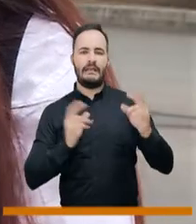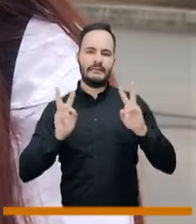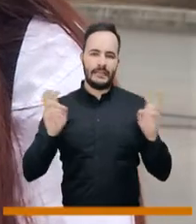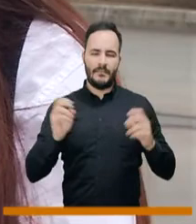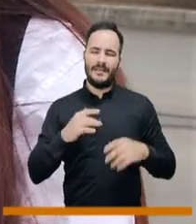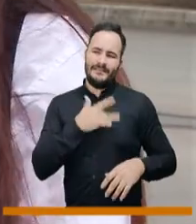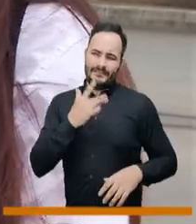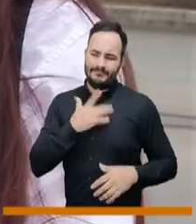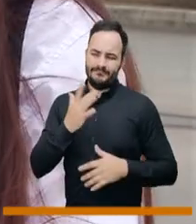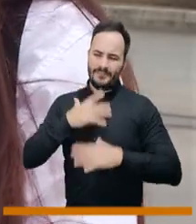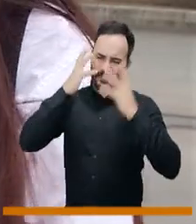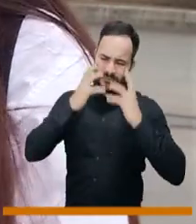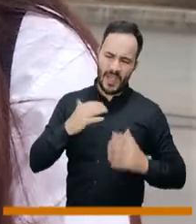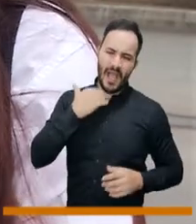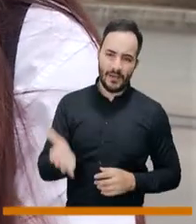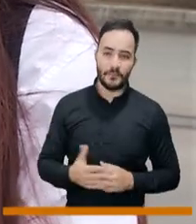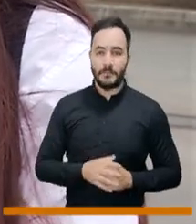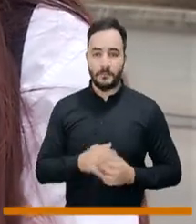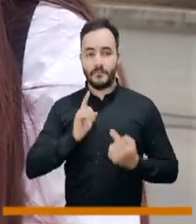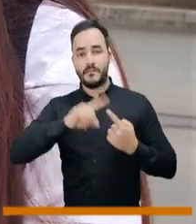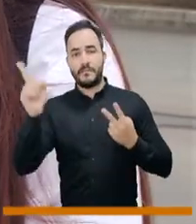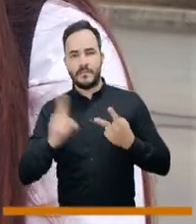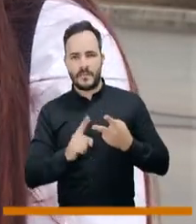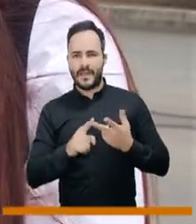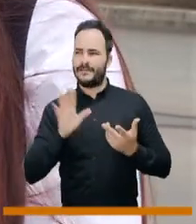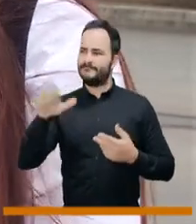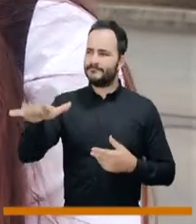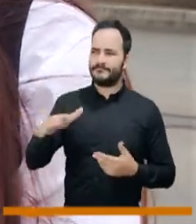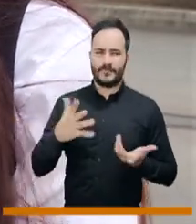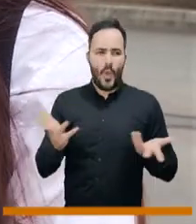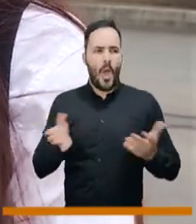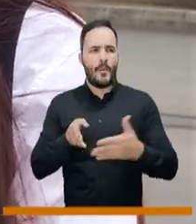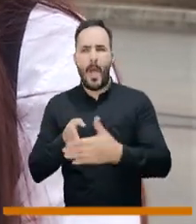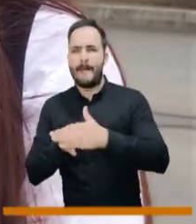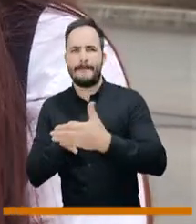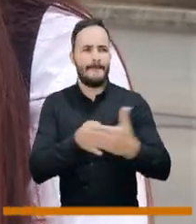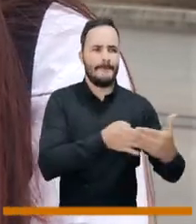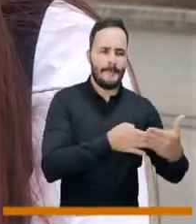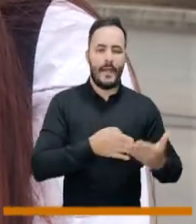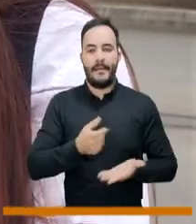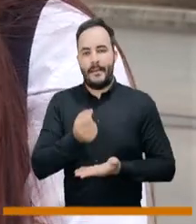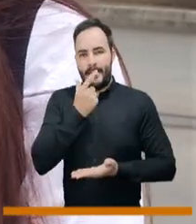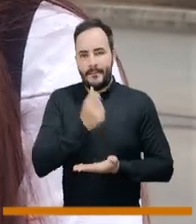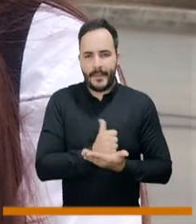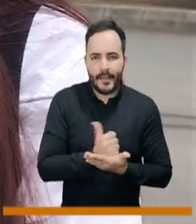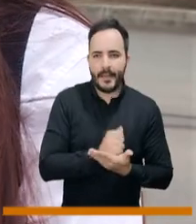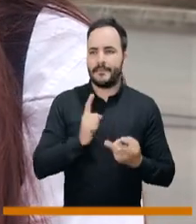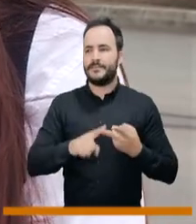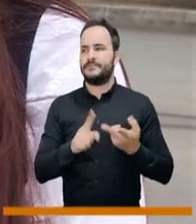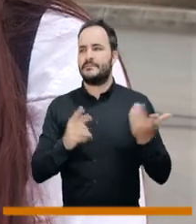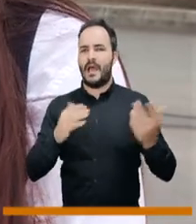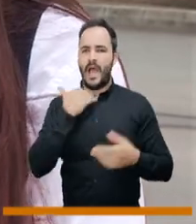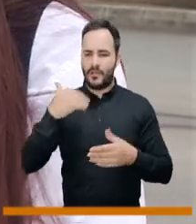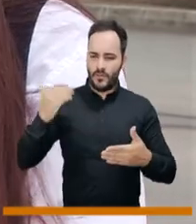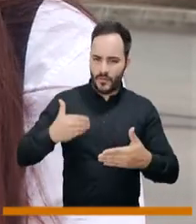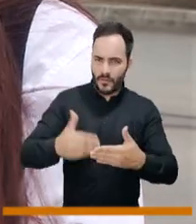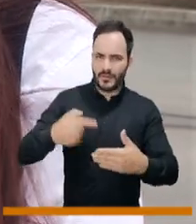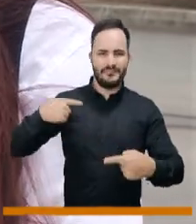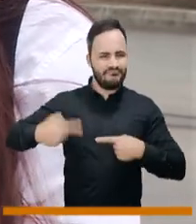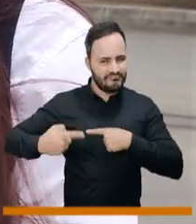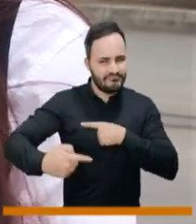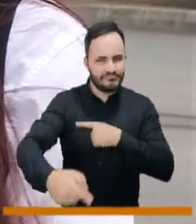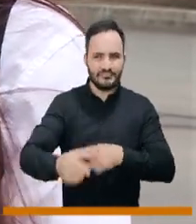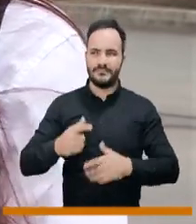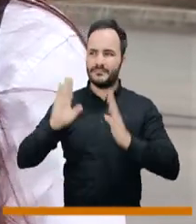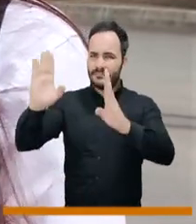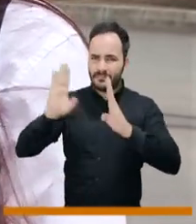síntomas depresivos, pero también lo vimos en pacientes con dificultades para acceso a los medicamentos, para acceso a las citas de control, para acceso